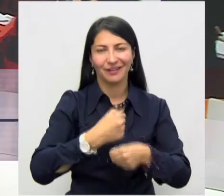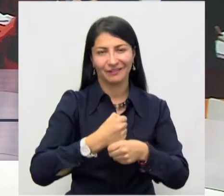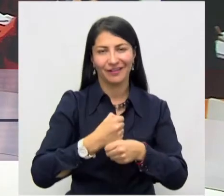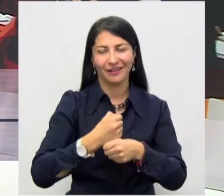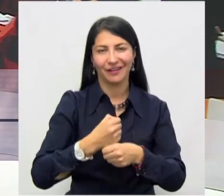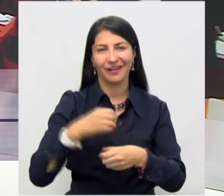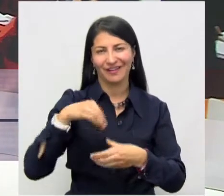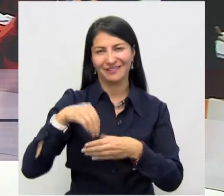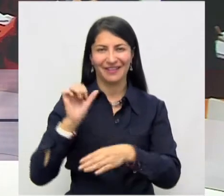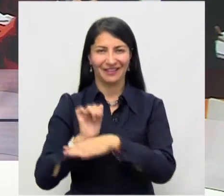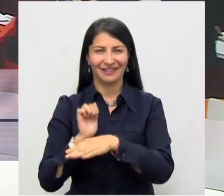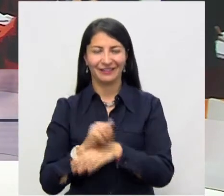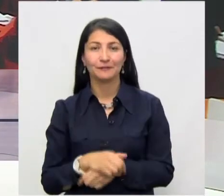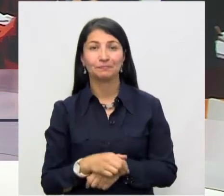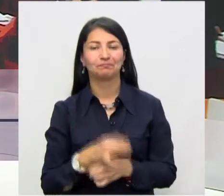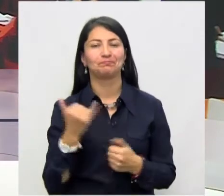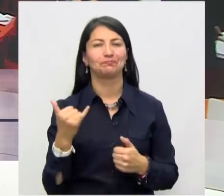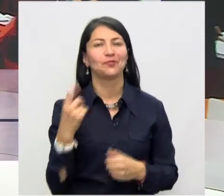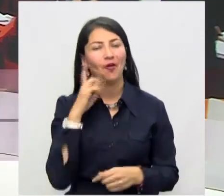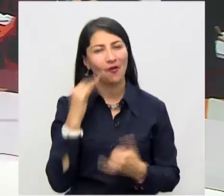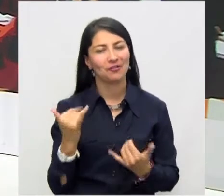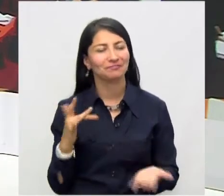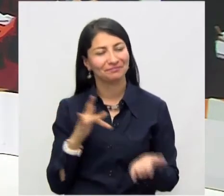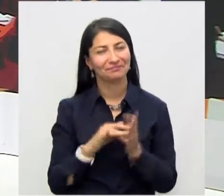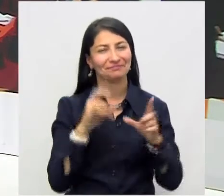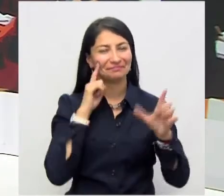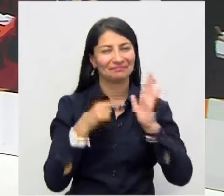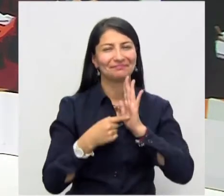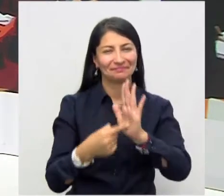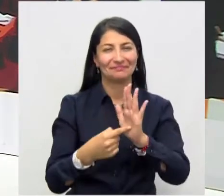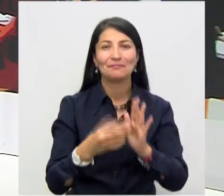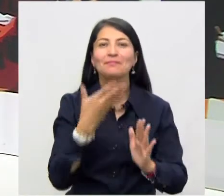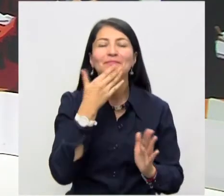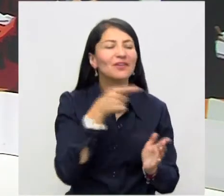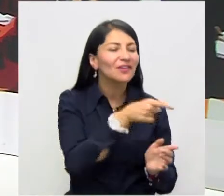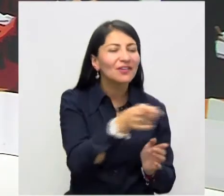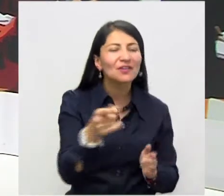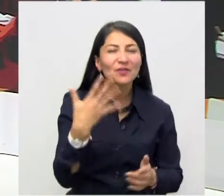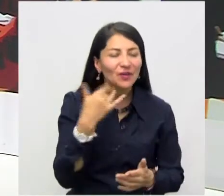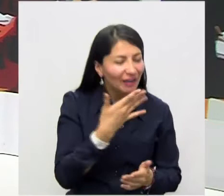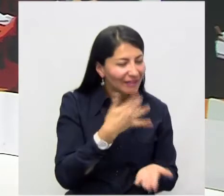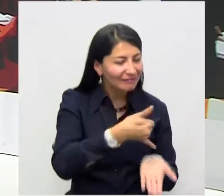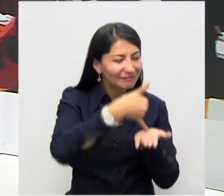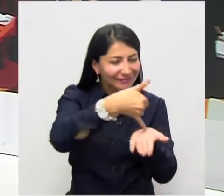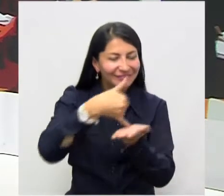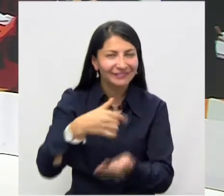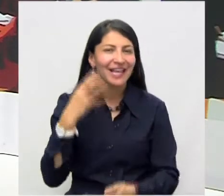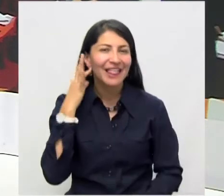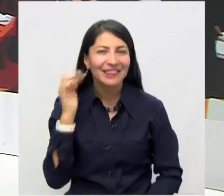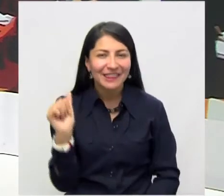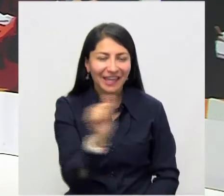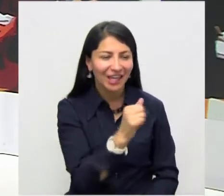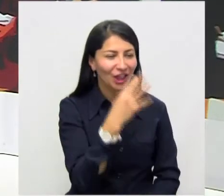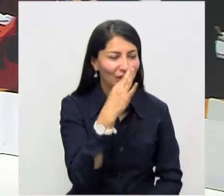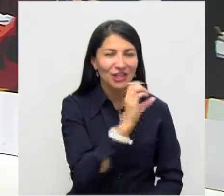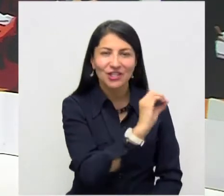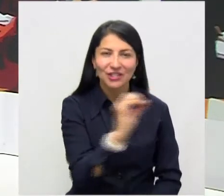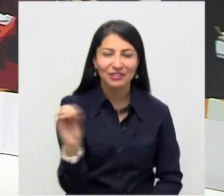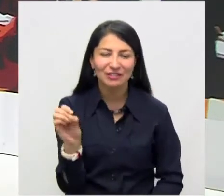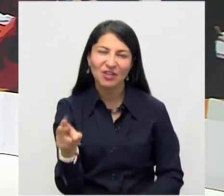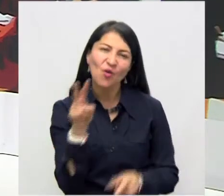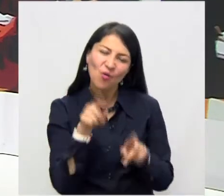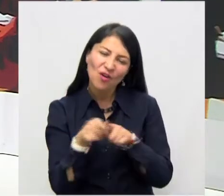funcionarios de esta entidad. En Colombia Tiene Control les presentamos los mejores trabajos de cómo niñas y niños